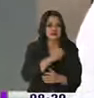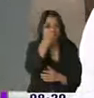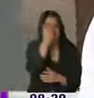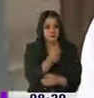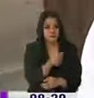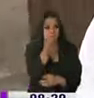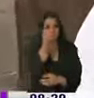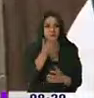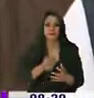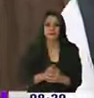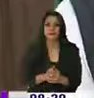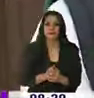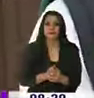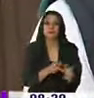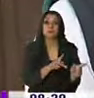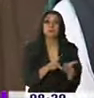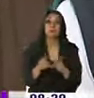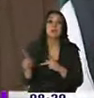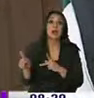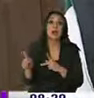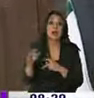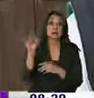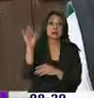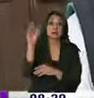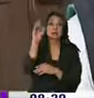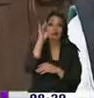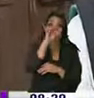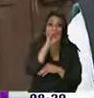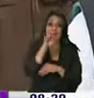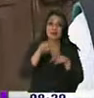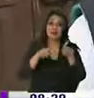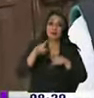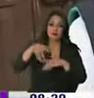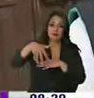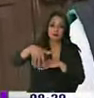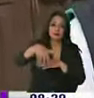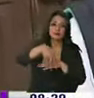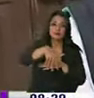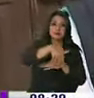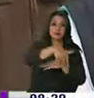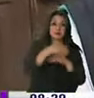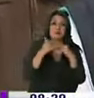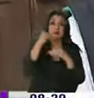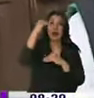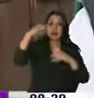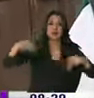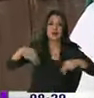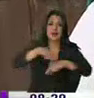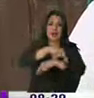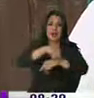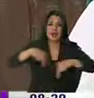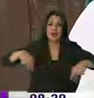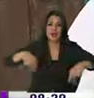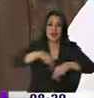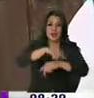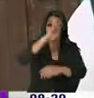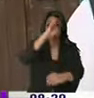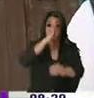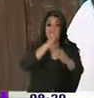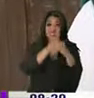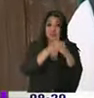es, se pretende pintar estos Quindes en ciertos cruces con demanda alta de peatones. El objetivo es